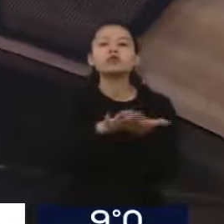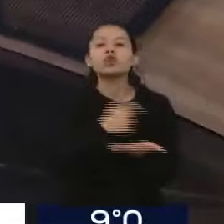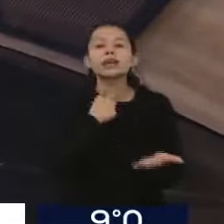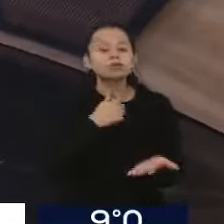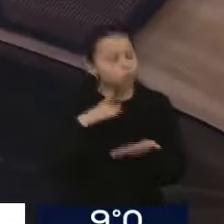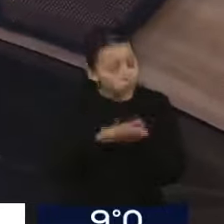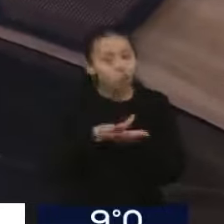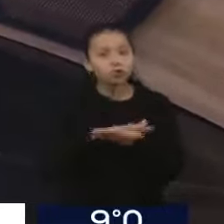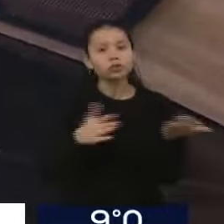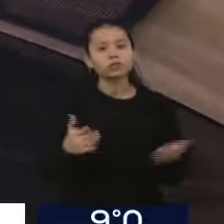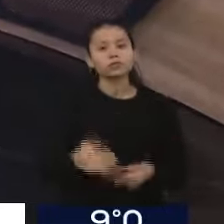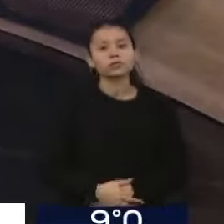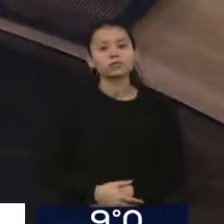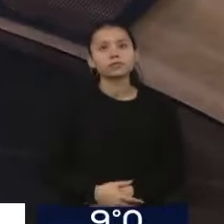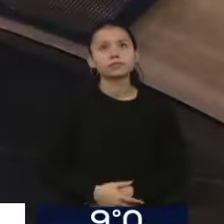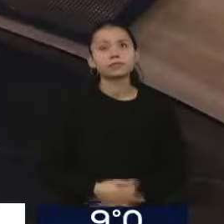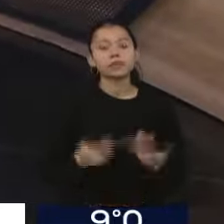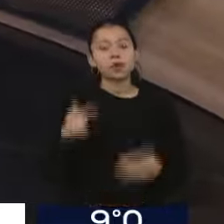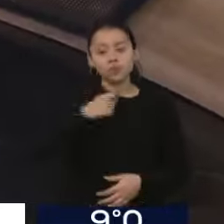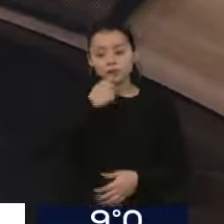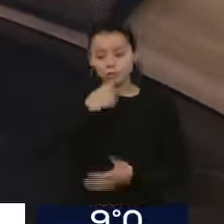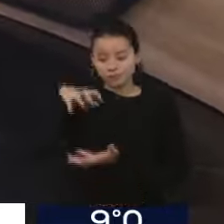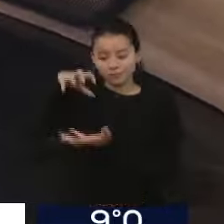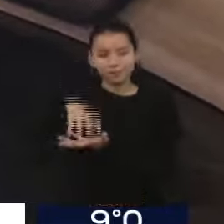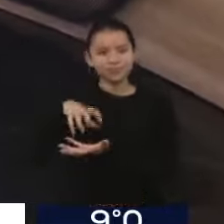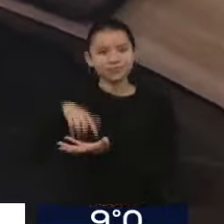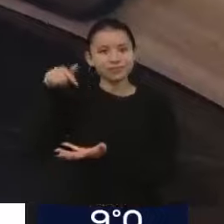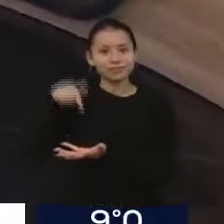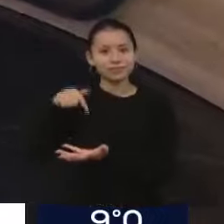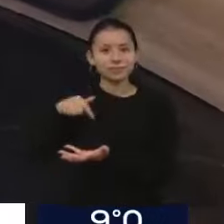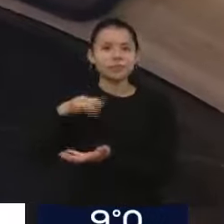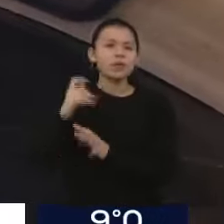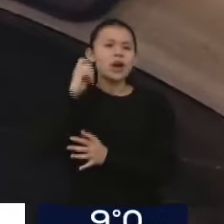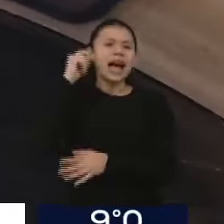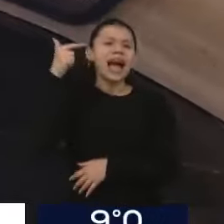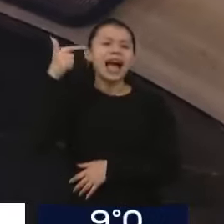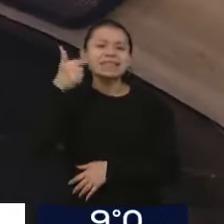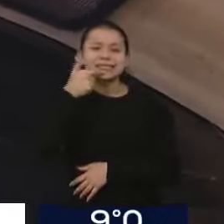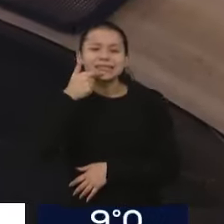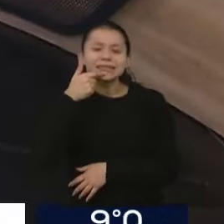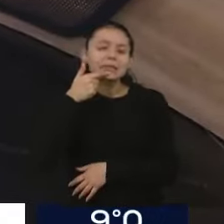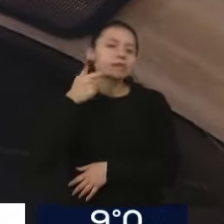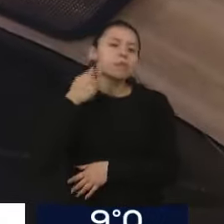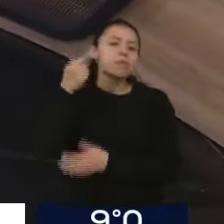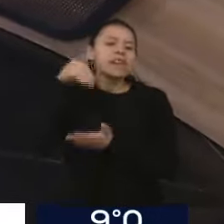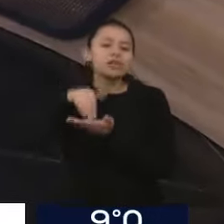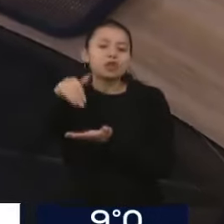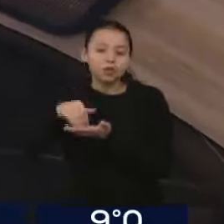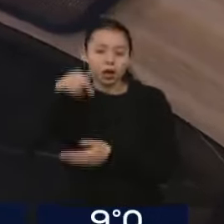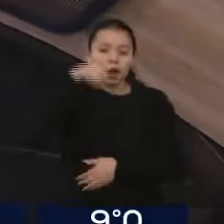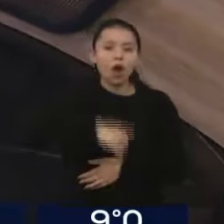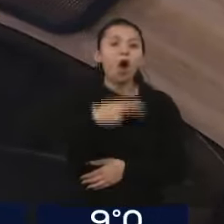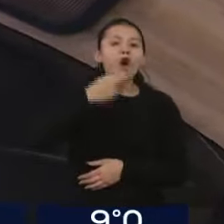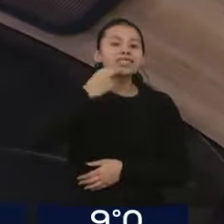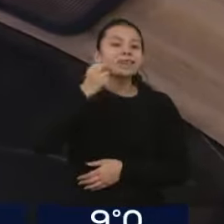transportando el gasoducto Néstor Kirchner 22 millones de metro cúbico de gas y apenas está a la mitad, 11 millones. Los